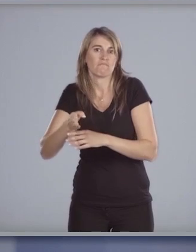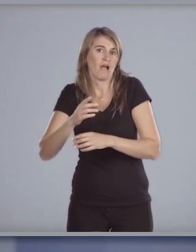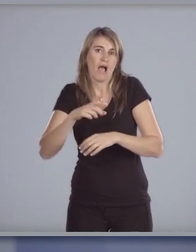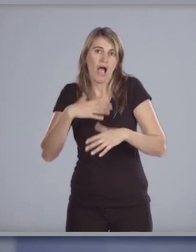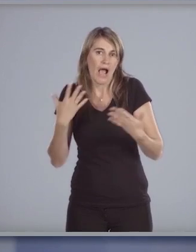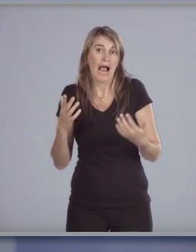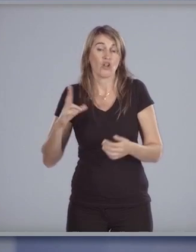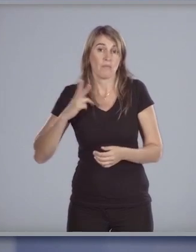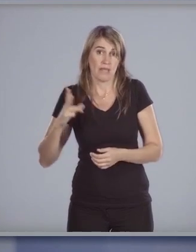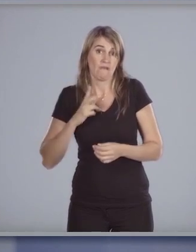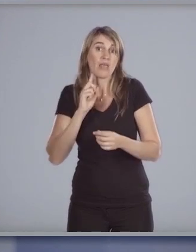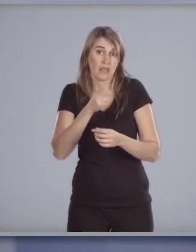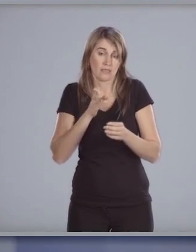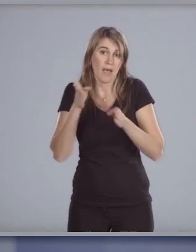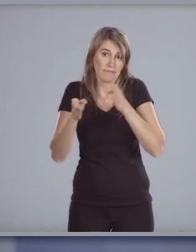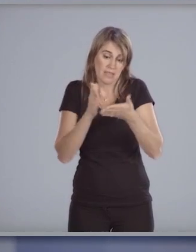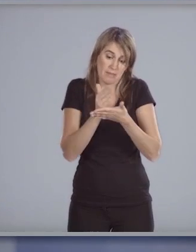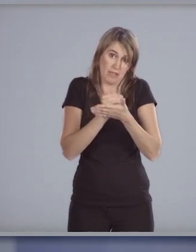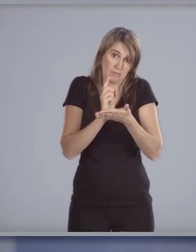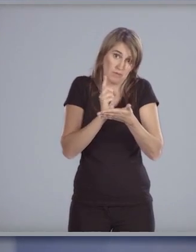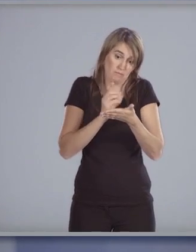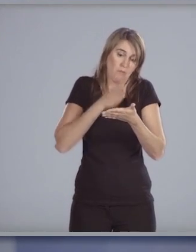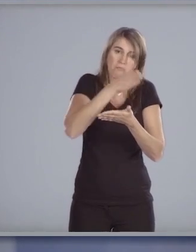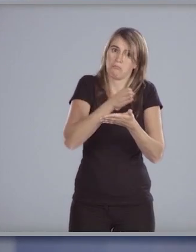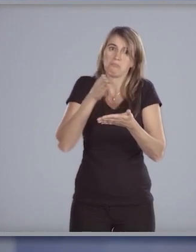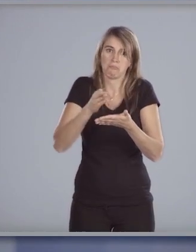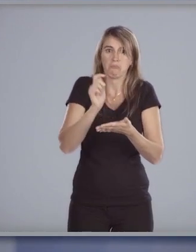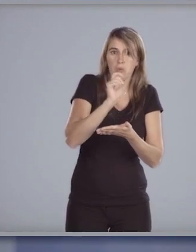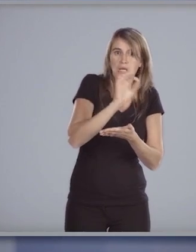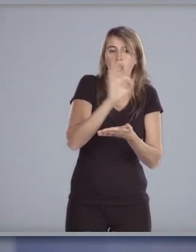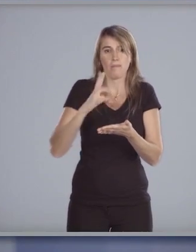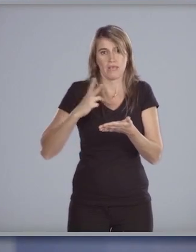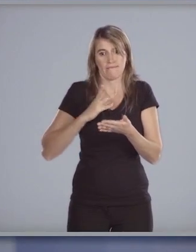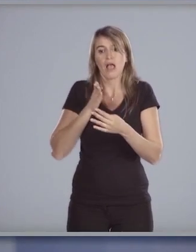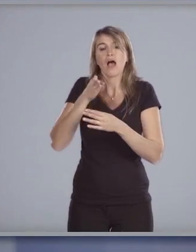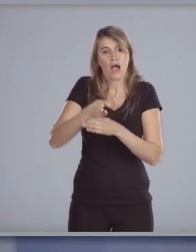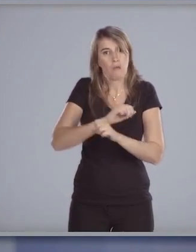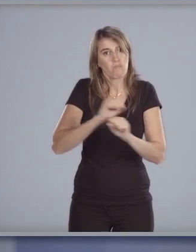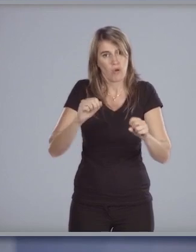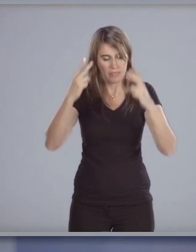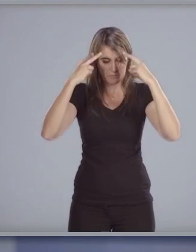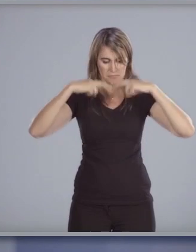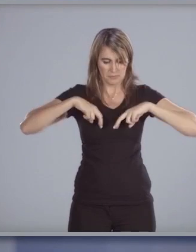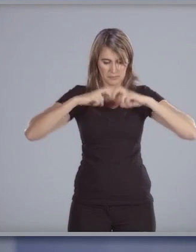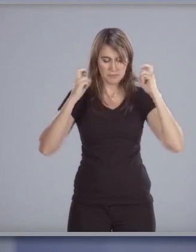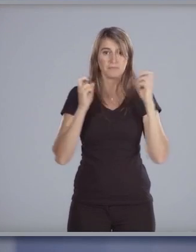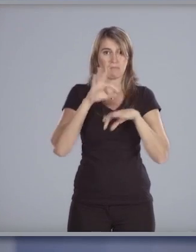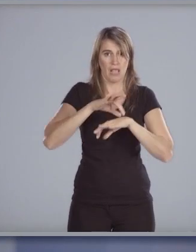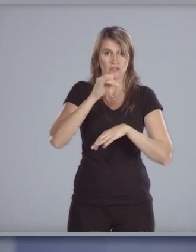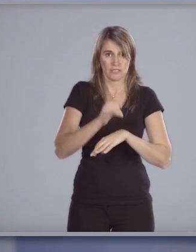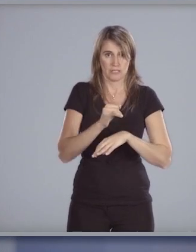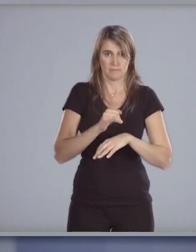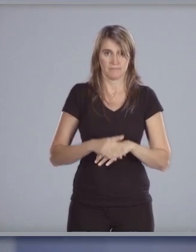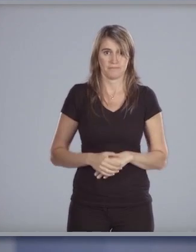privada del departamento donde se encuentre para recibir la atención médica que requiera